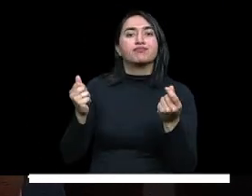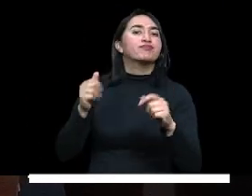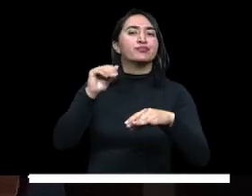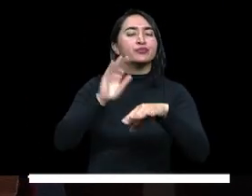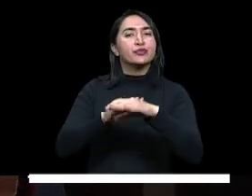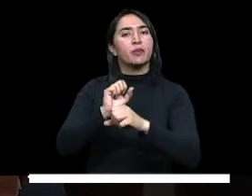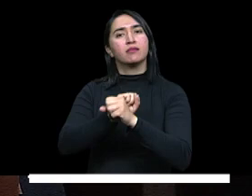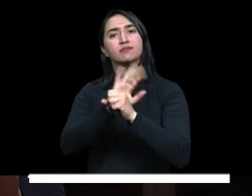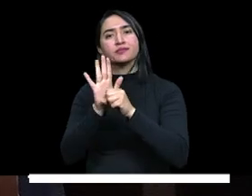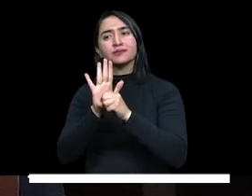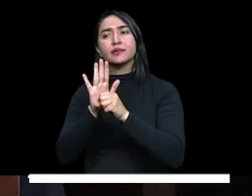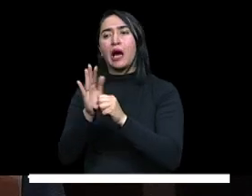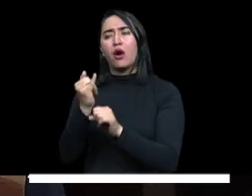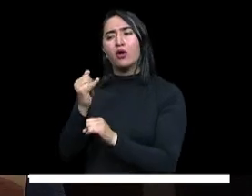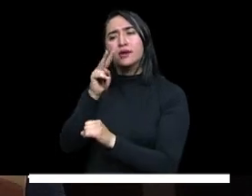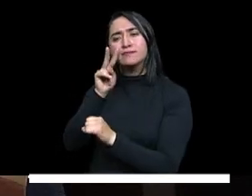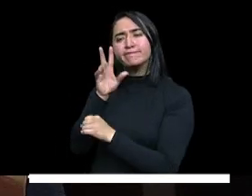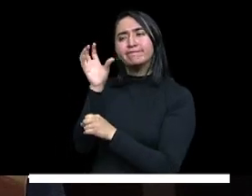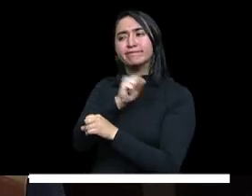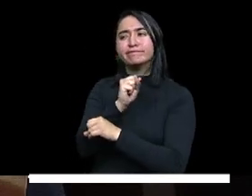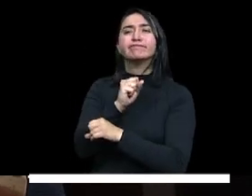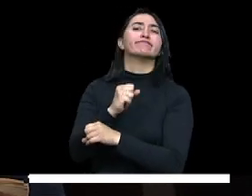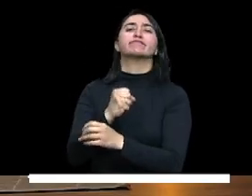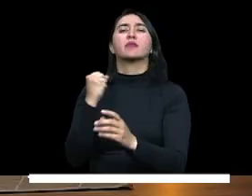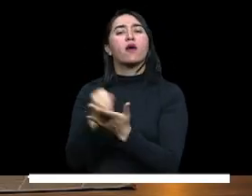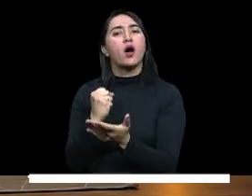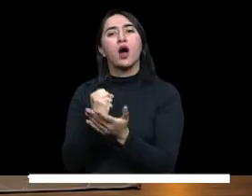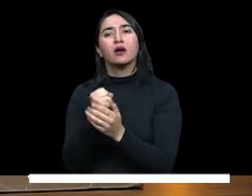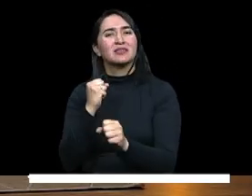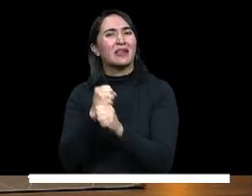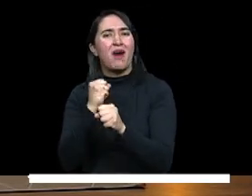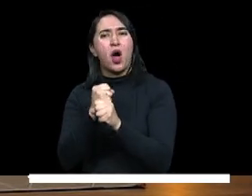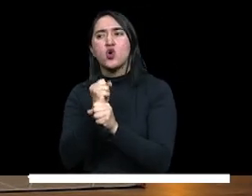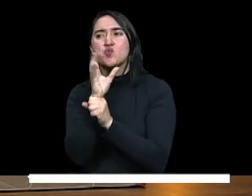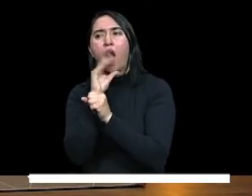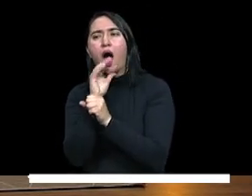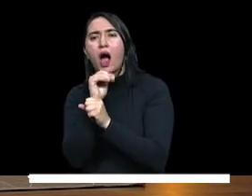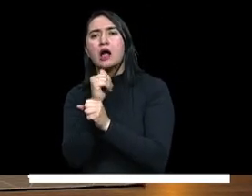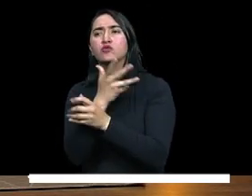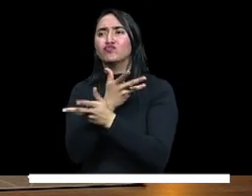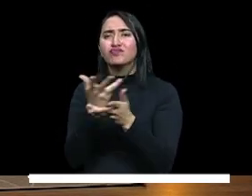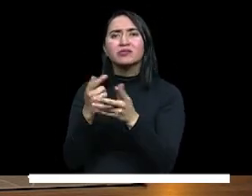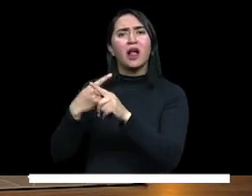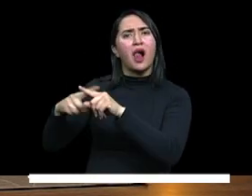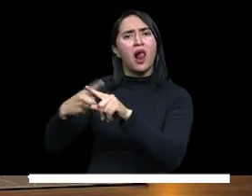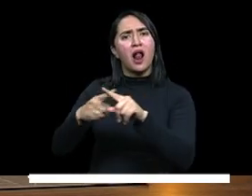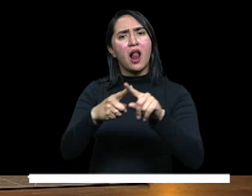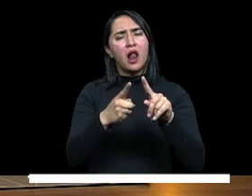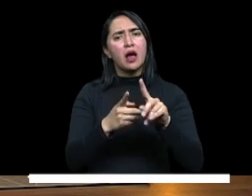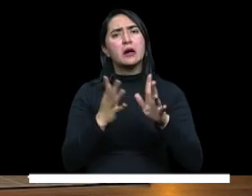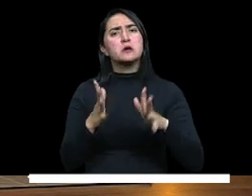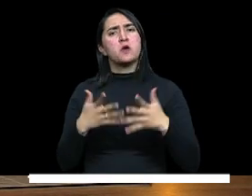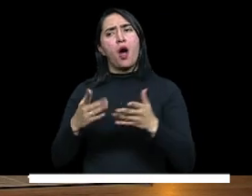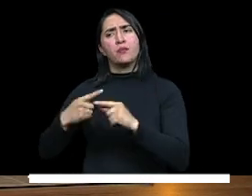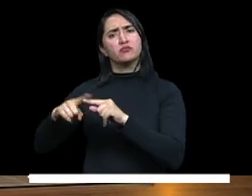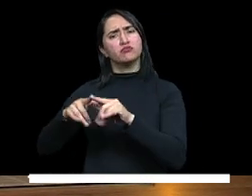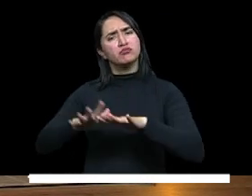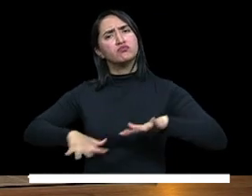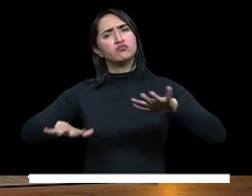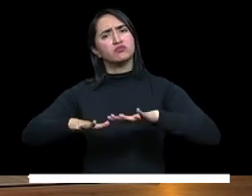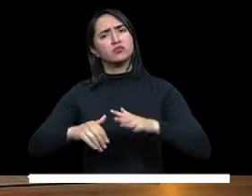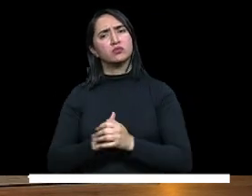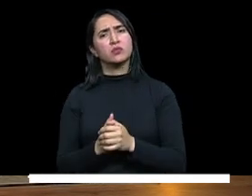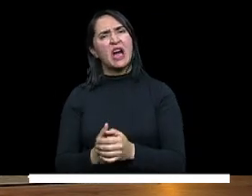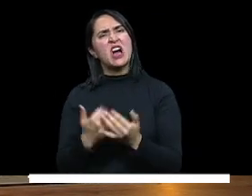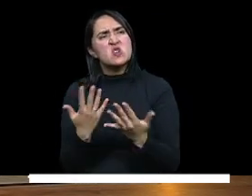reflejado en la falta de empleo, en las barreras socioeconómicas y muchos más aspectos. Precisamente, Ministra y Viceministro, para evitar